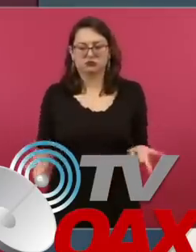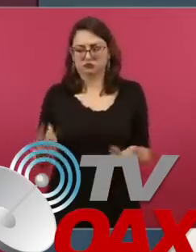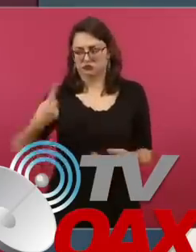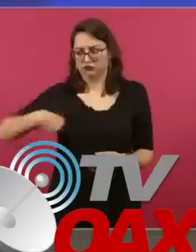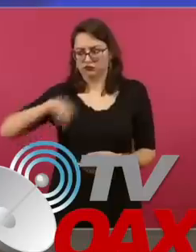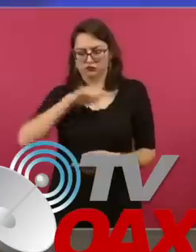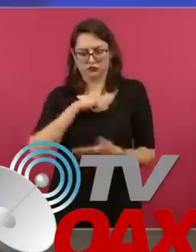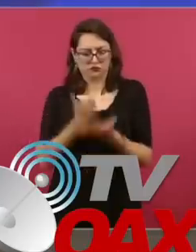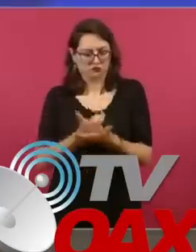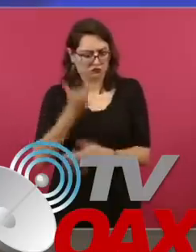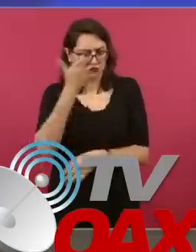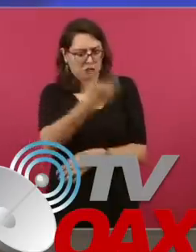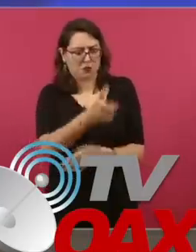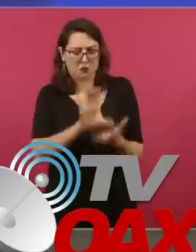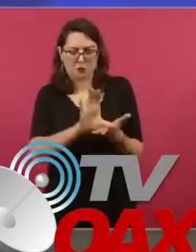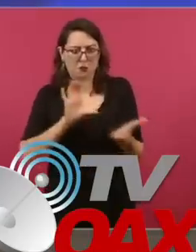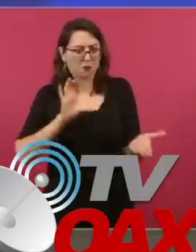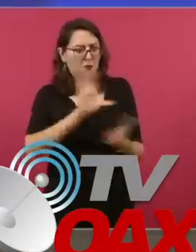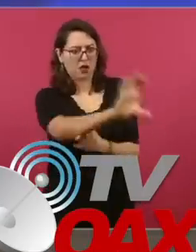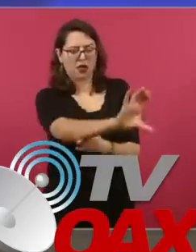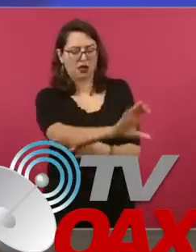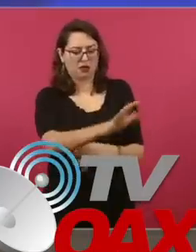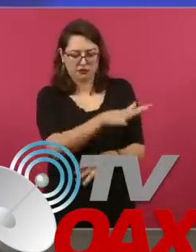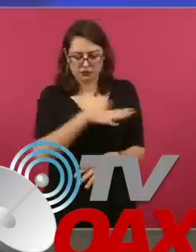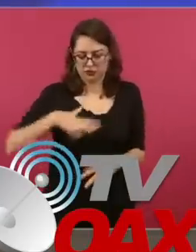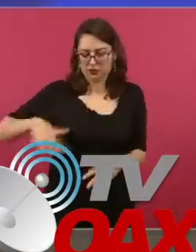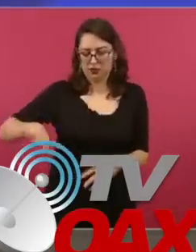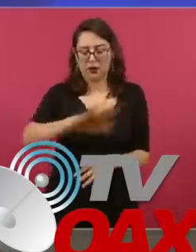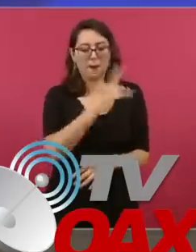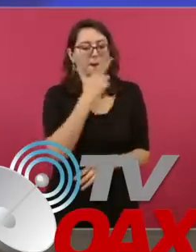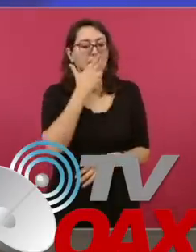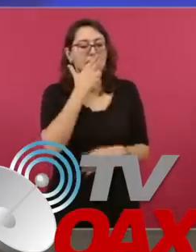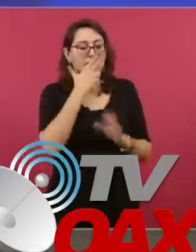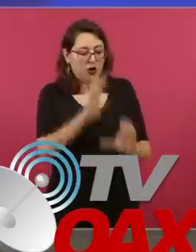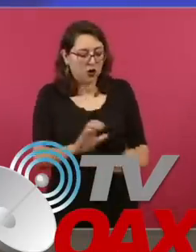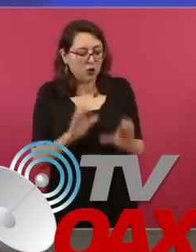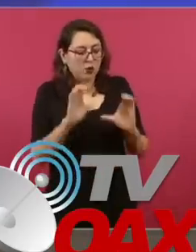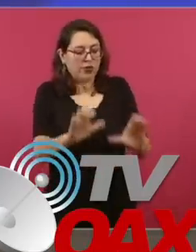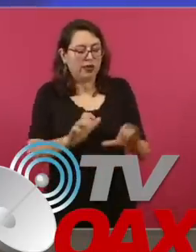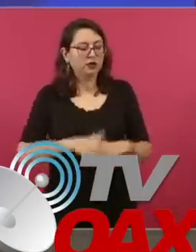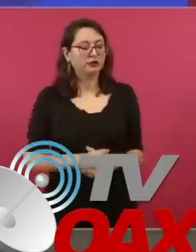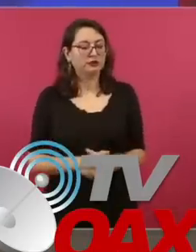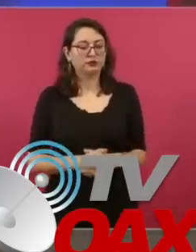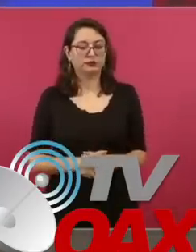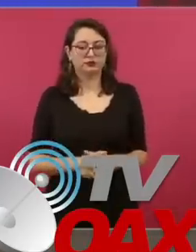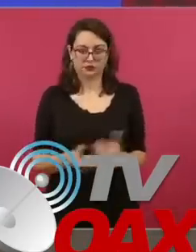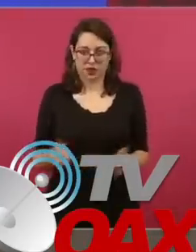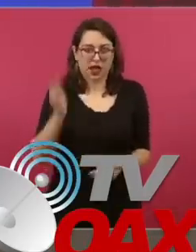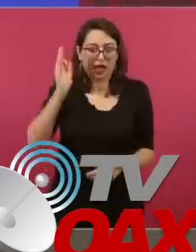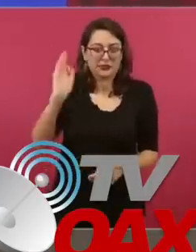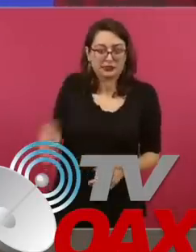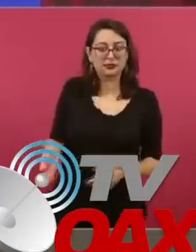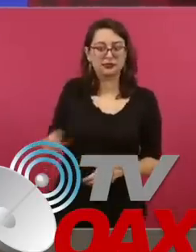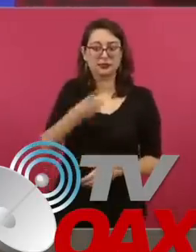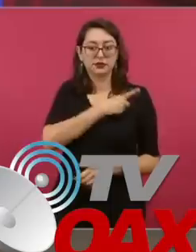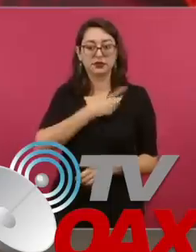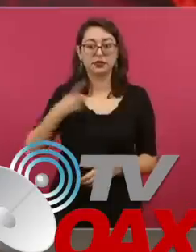deberían rechazarla. ¿Cuál es la oferta? Les compramos todo,